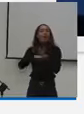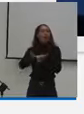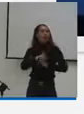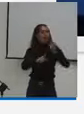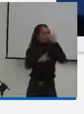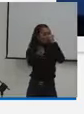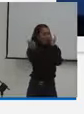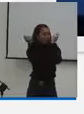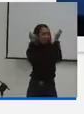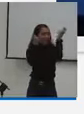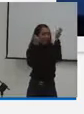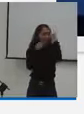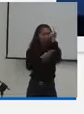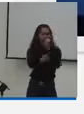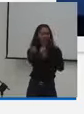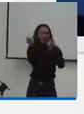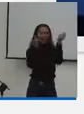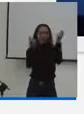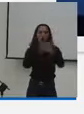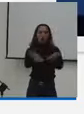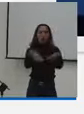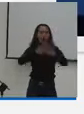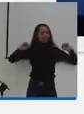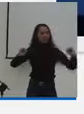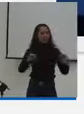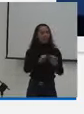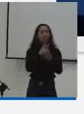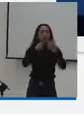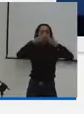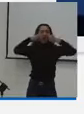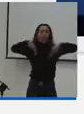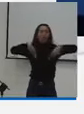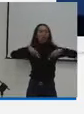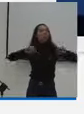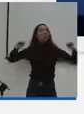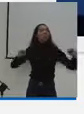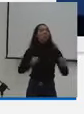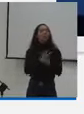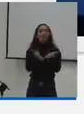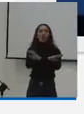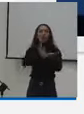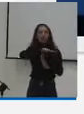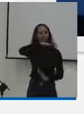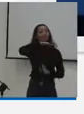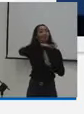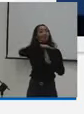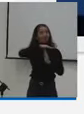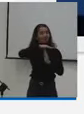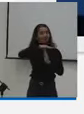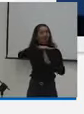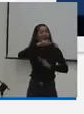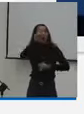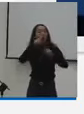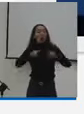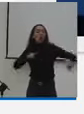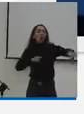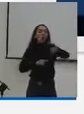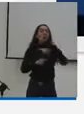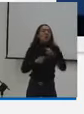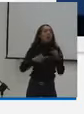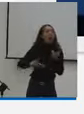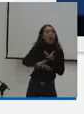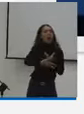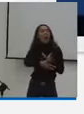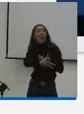estrategia de lucha contra la violencia de género contra el delito y el fortalecimiento de la